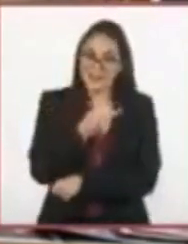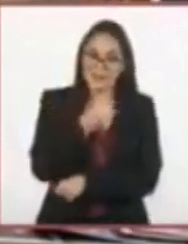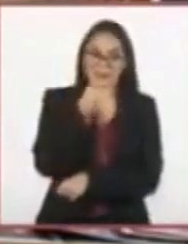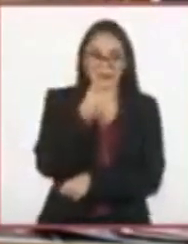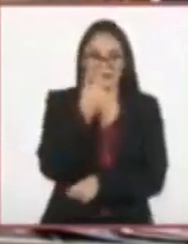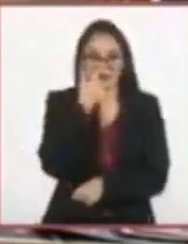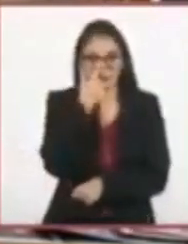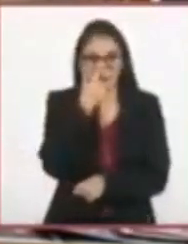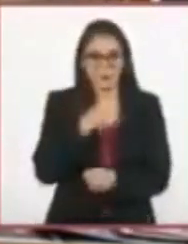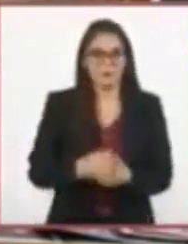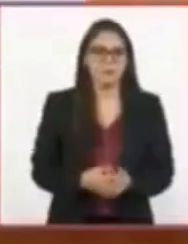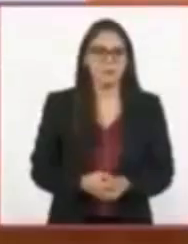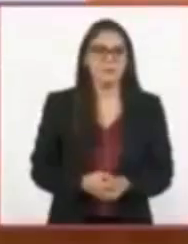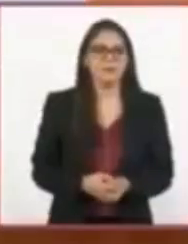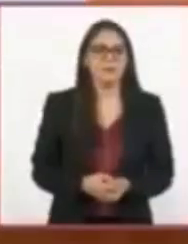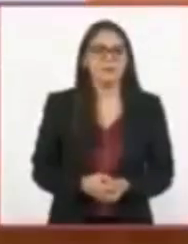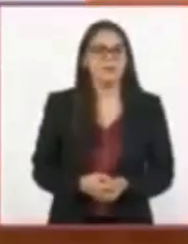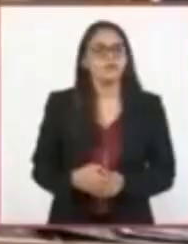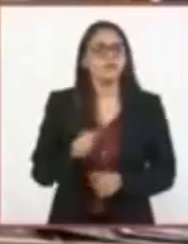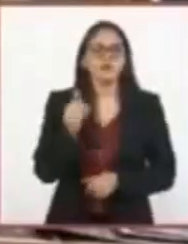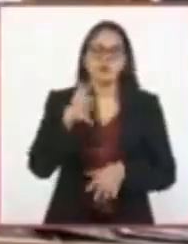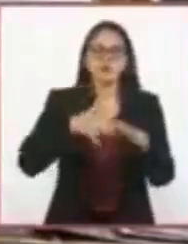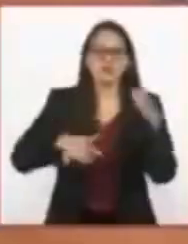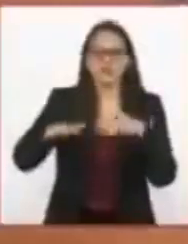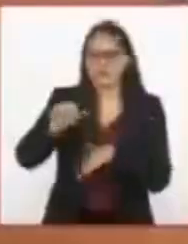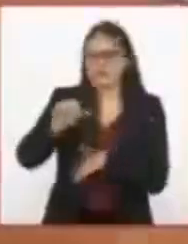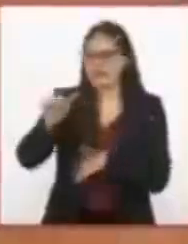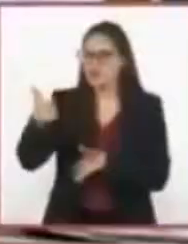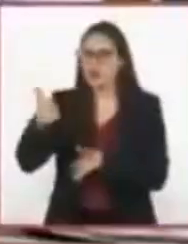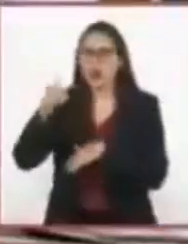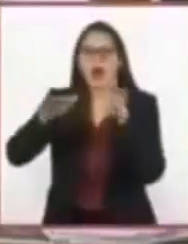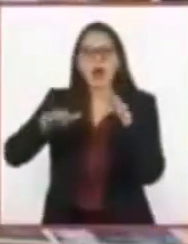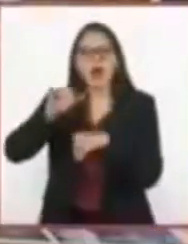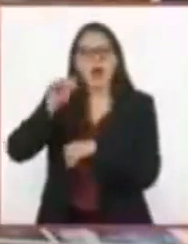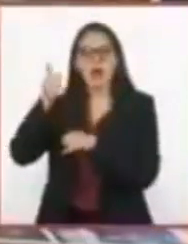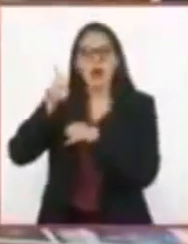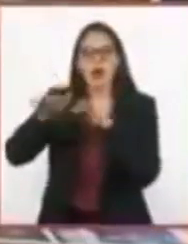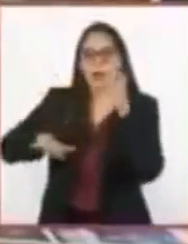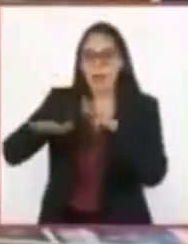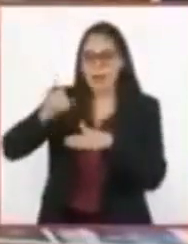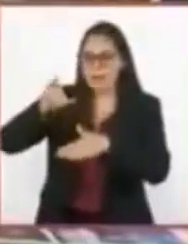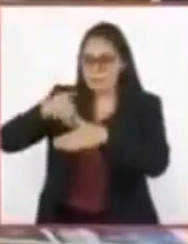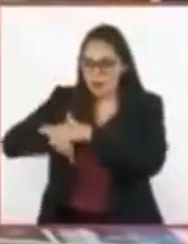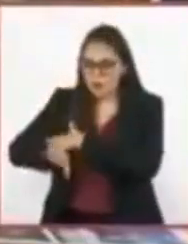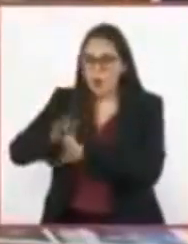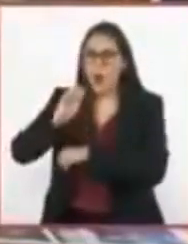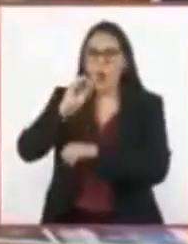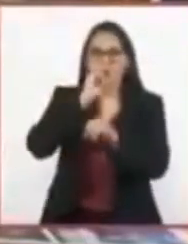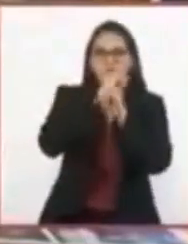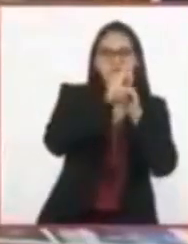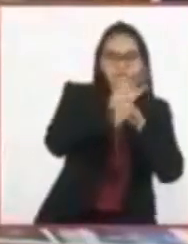Salpimentamos y buscamos información en fuentes impresas y electrónicas.